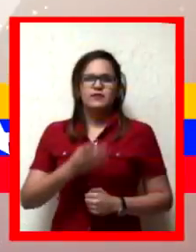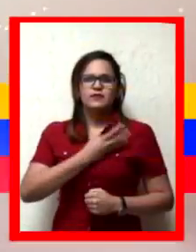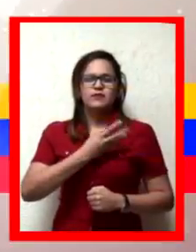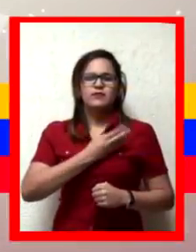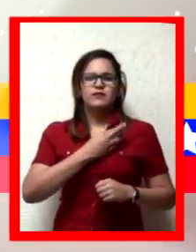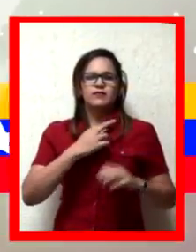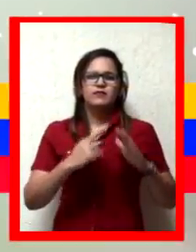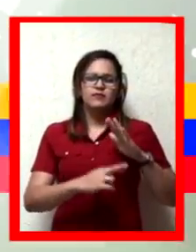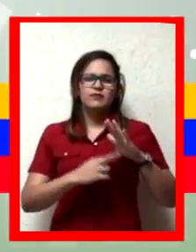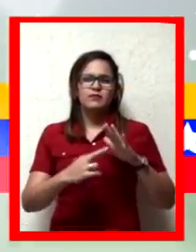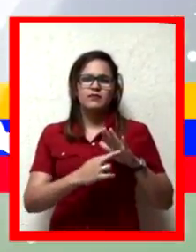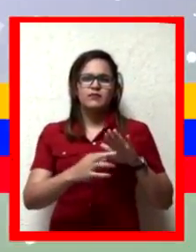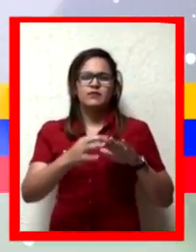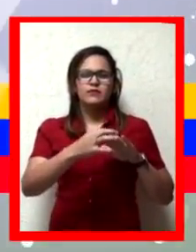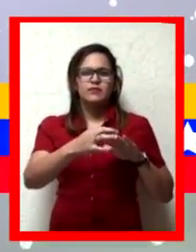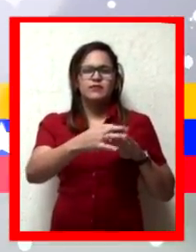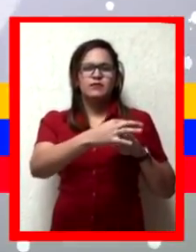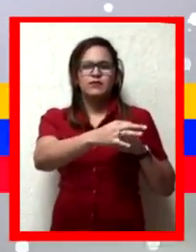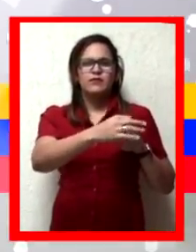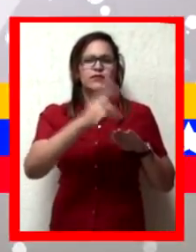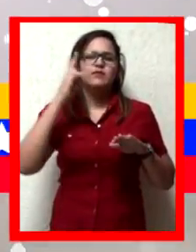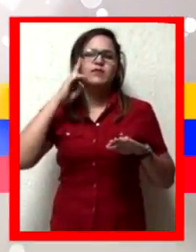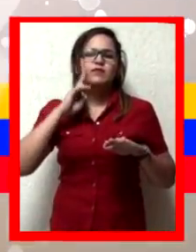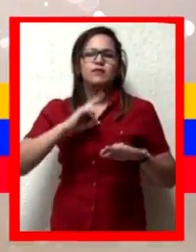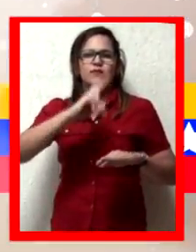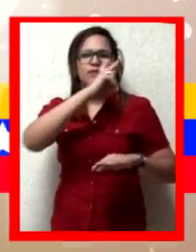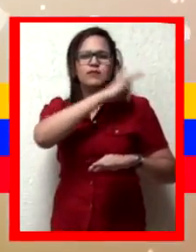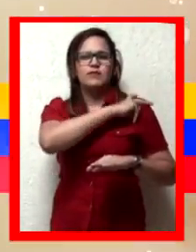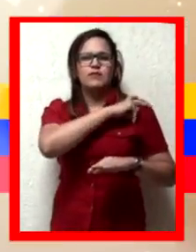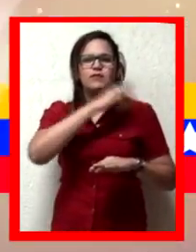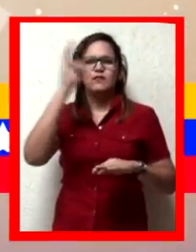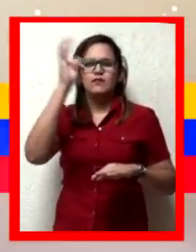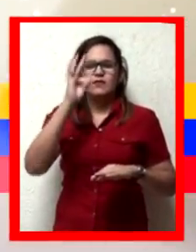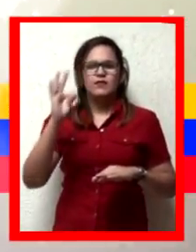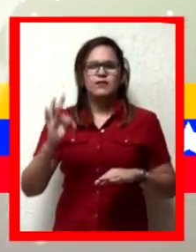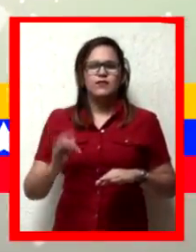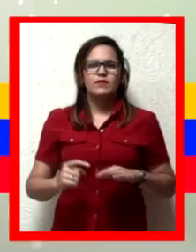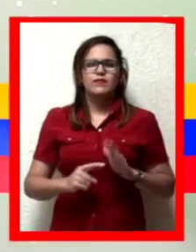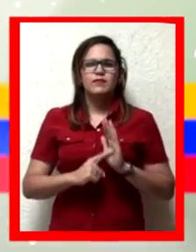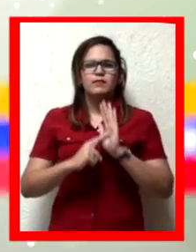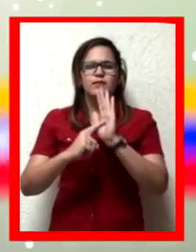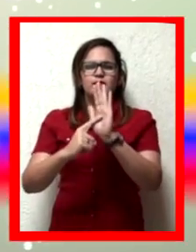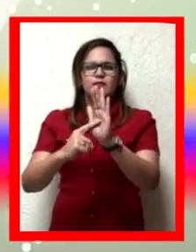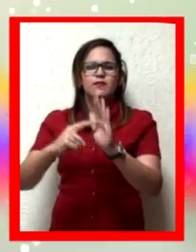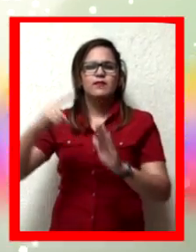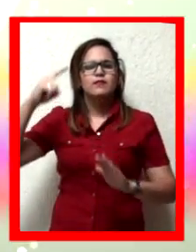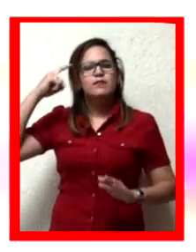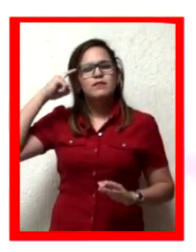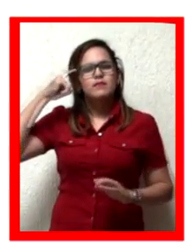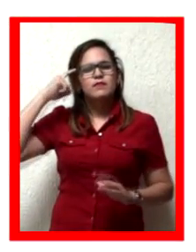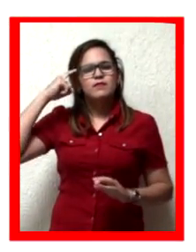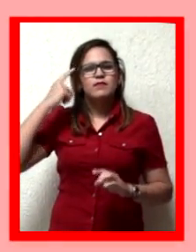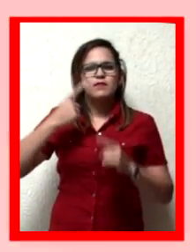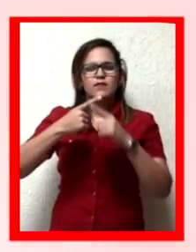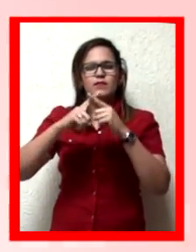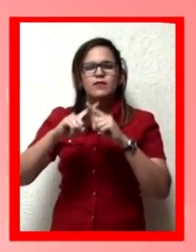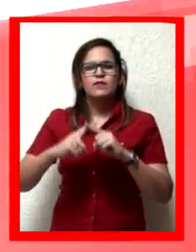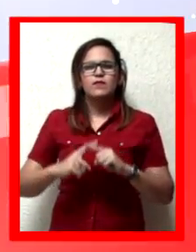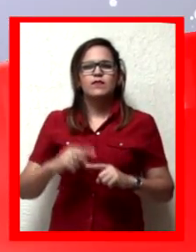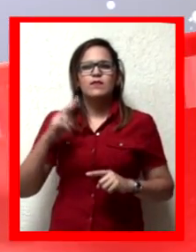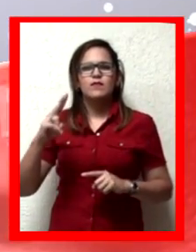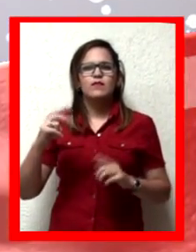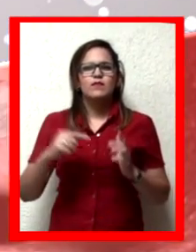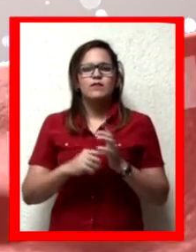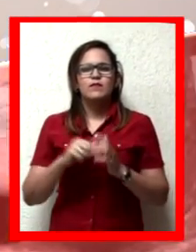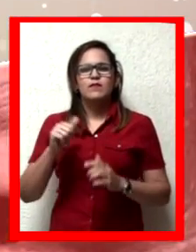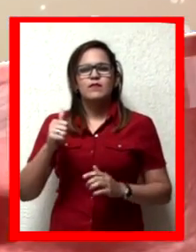El alcalde revolucionario del municipio bolivariano, general Pedro María Freites, presenta La Memoria